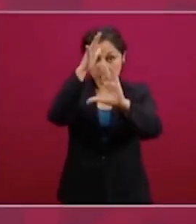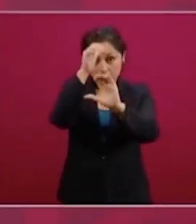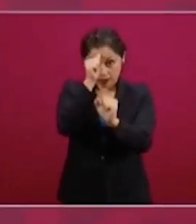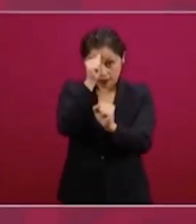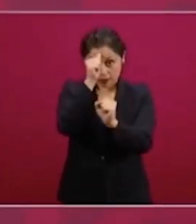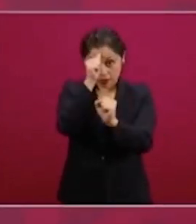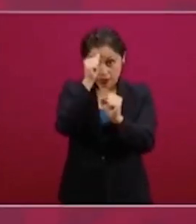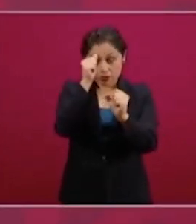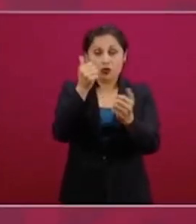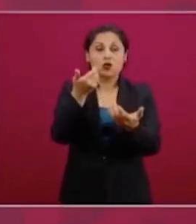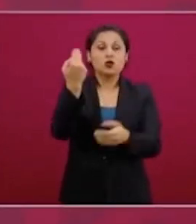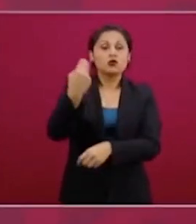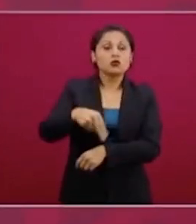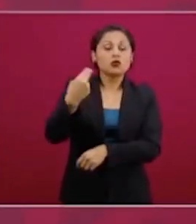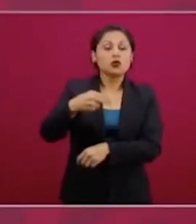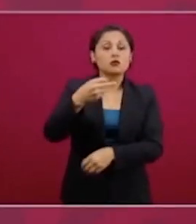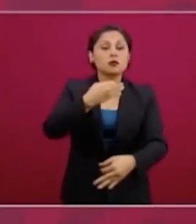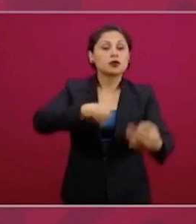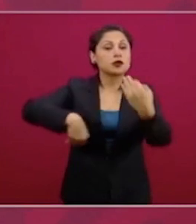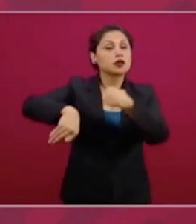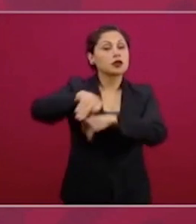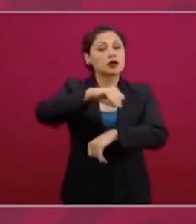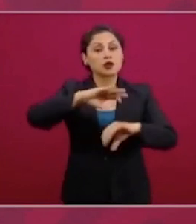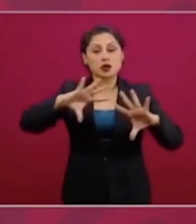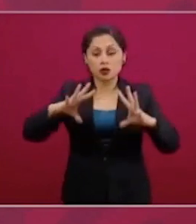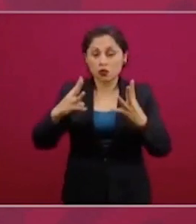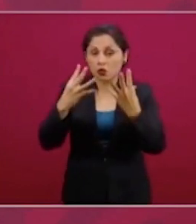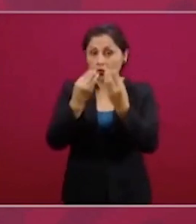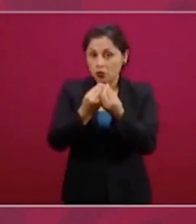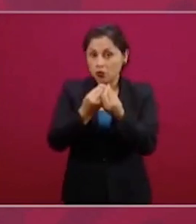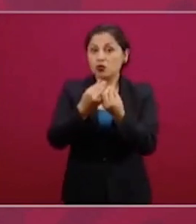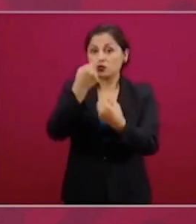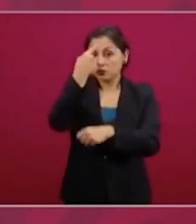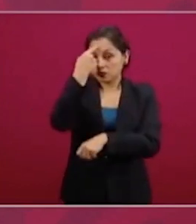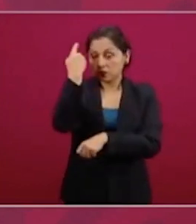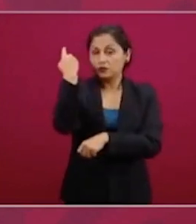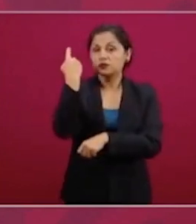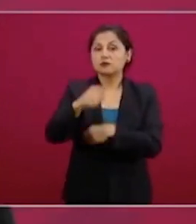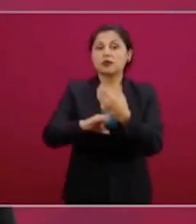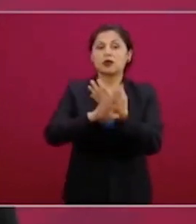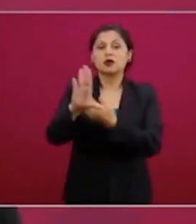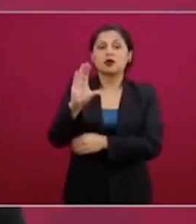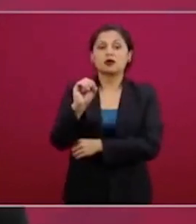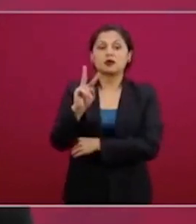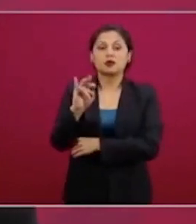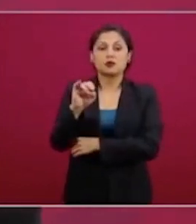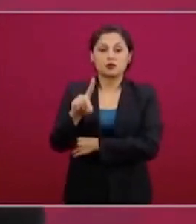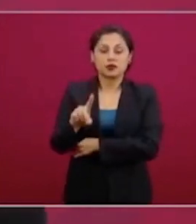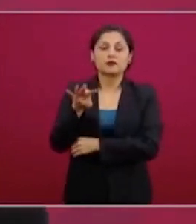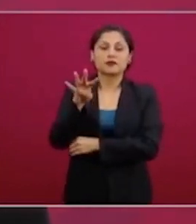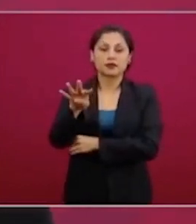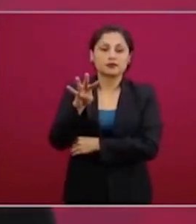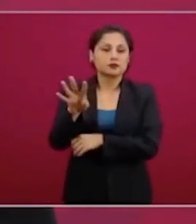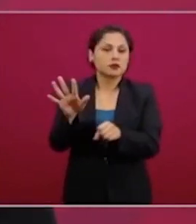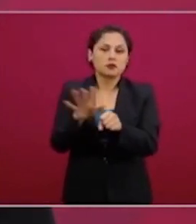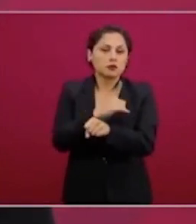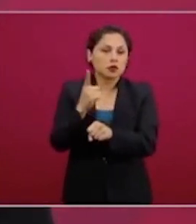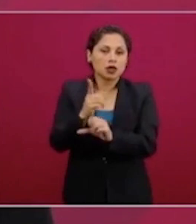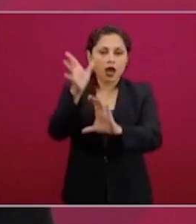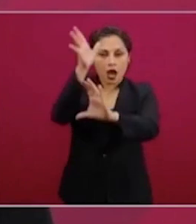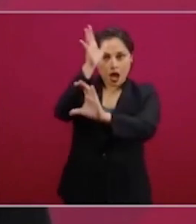COVID-19, subrayo todos juntos, porque en este caso se trata de un acuerdo con el sector privado,